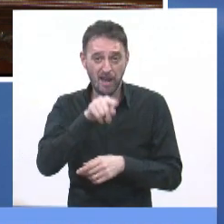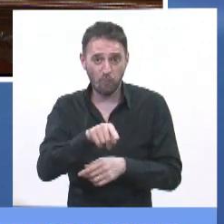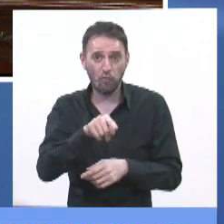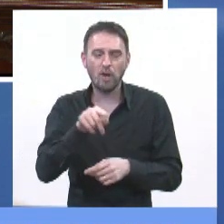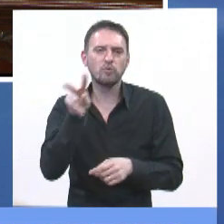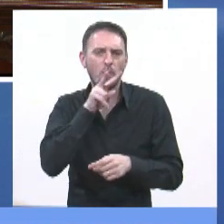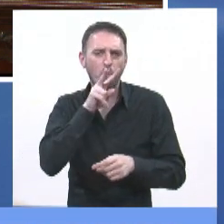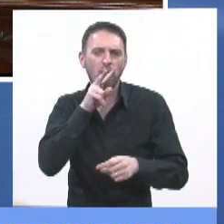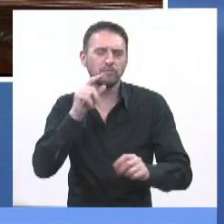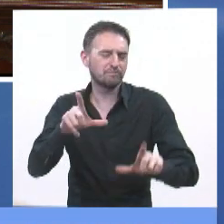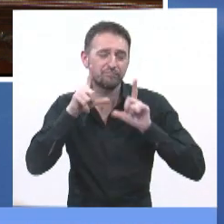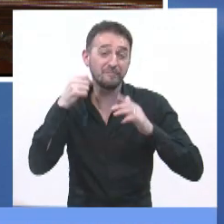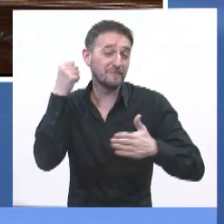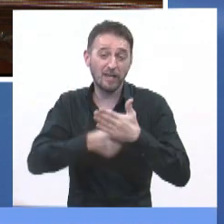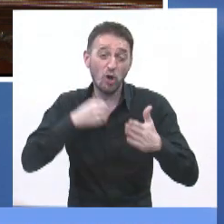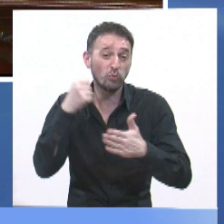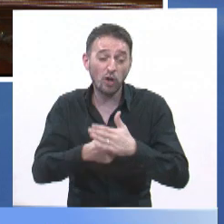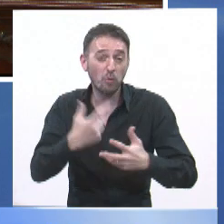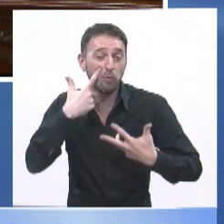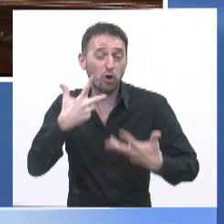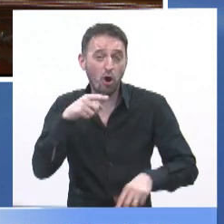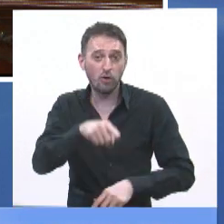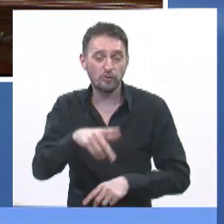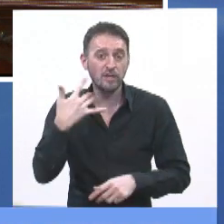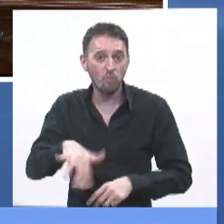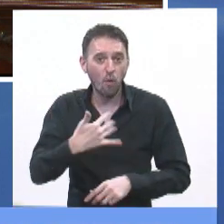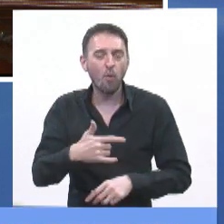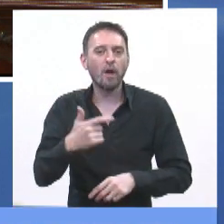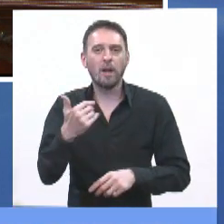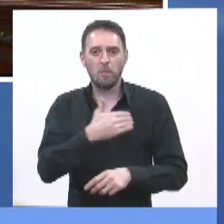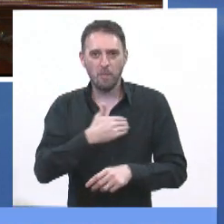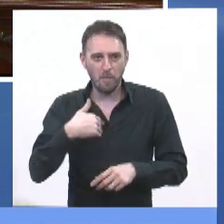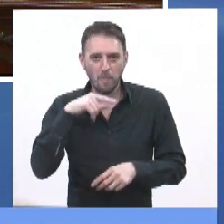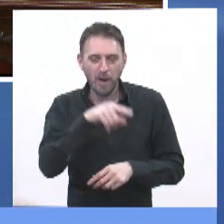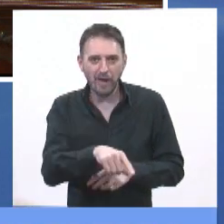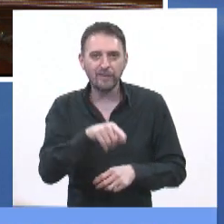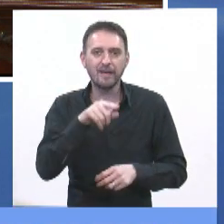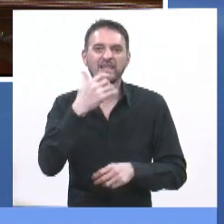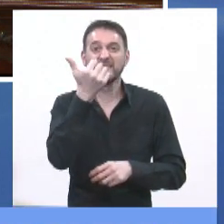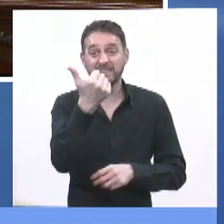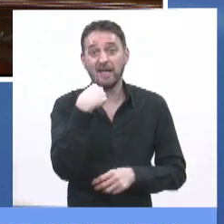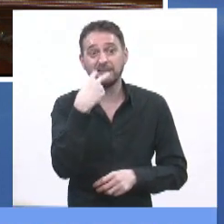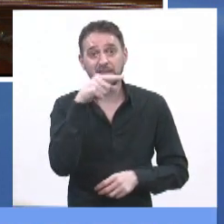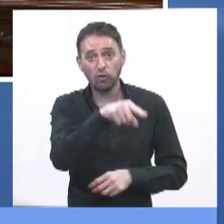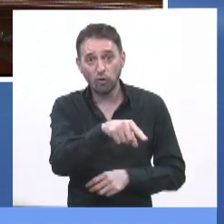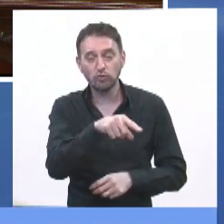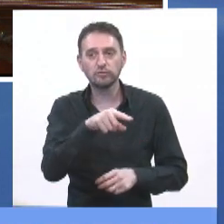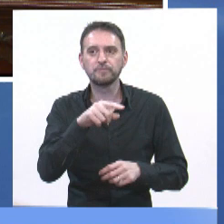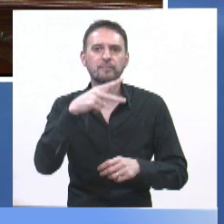mujer, a esta gran militante, como le decía, madre de seis hijos,